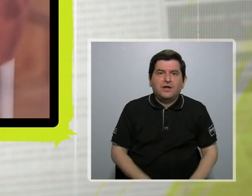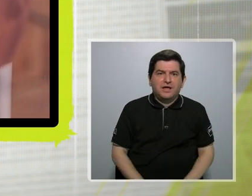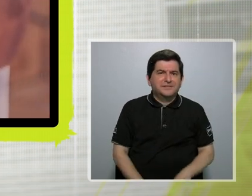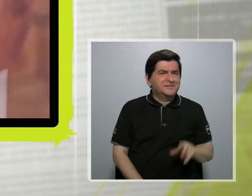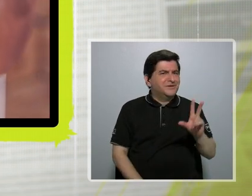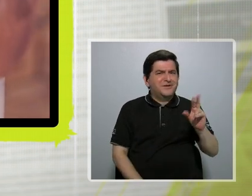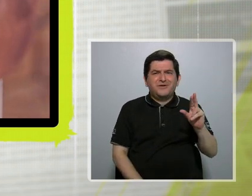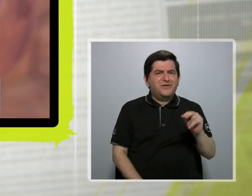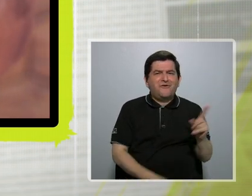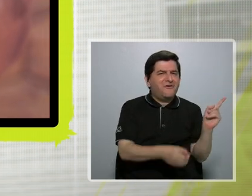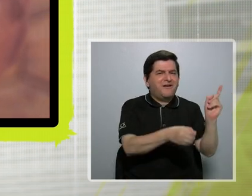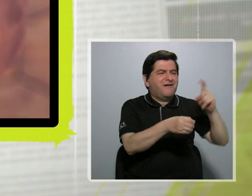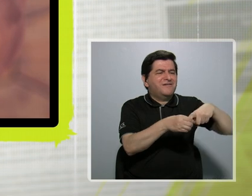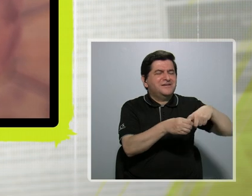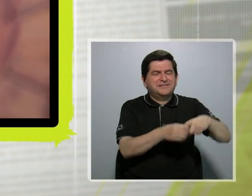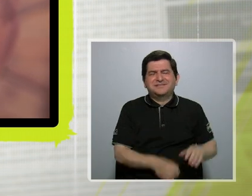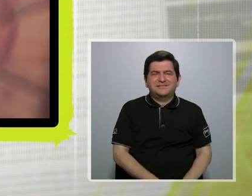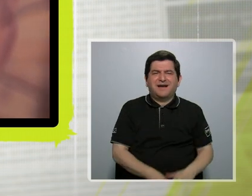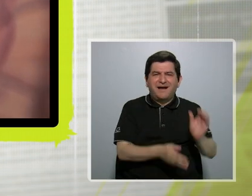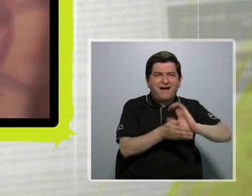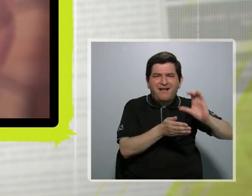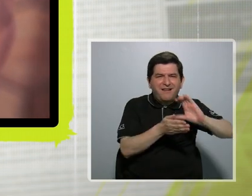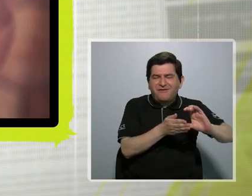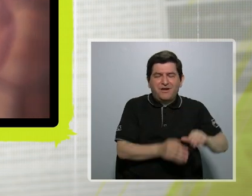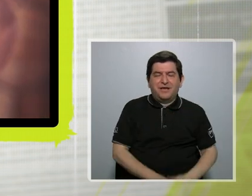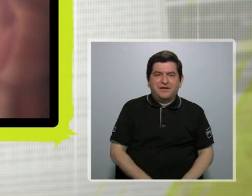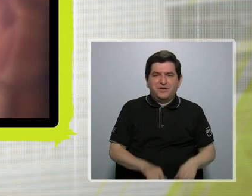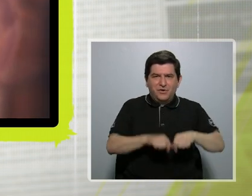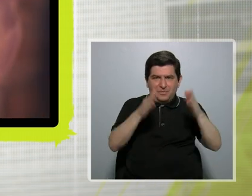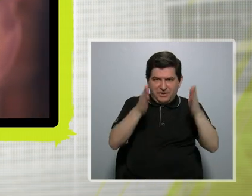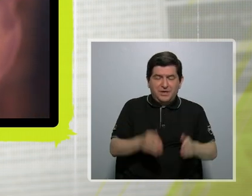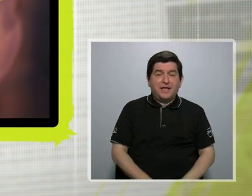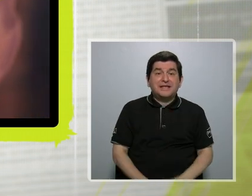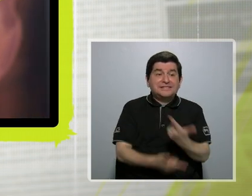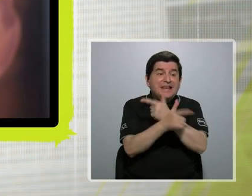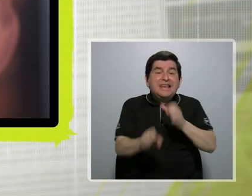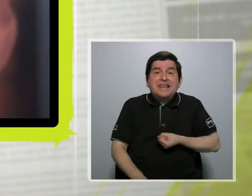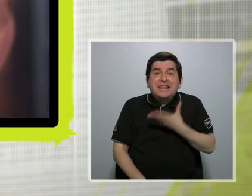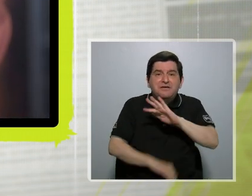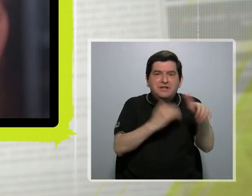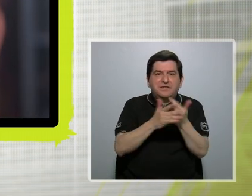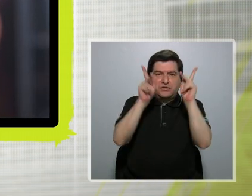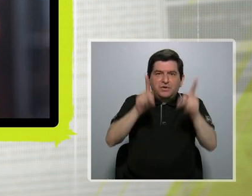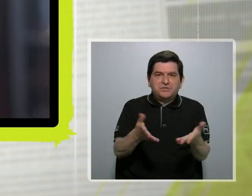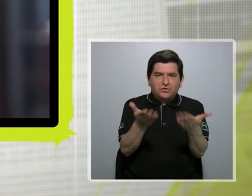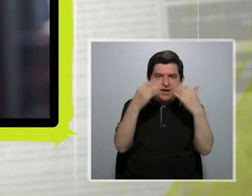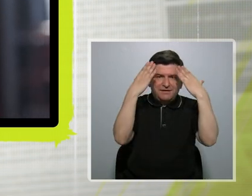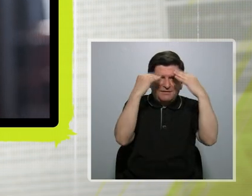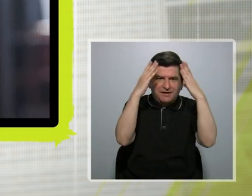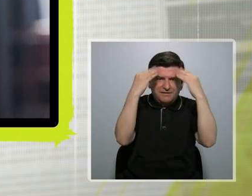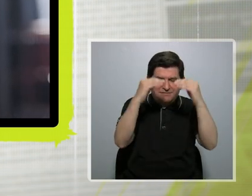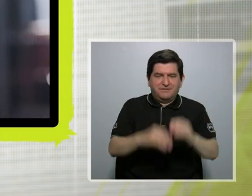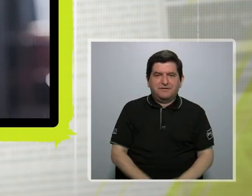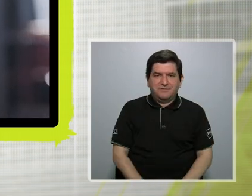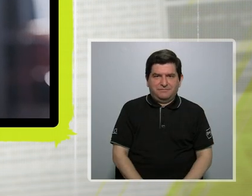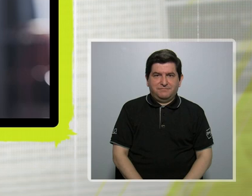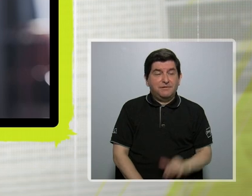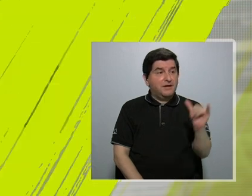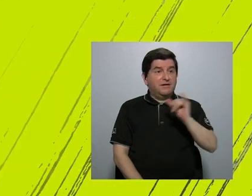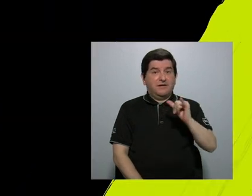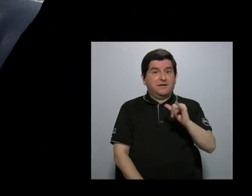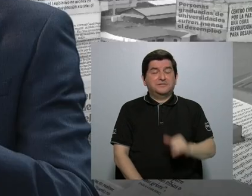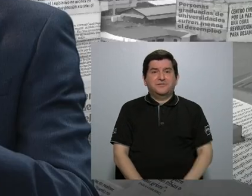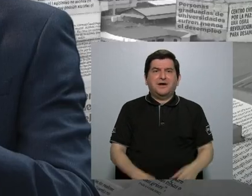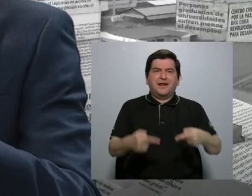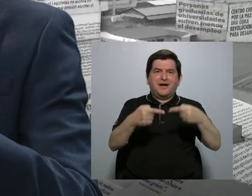no la colegiatura de los periodistas, sino la libertad de expresión de cualquier persona que quiera informar. Entonces, claro, es